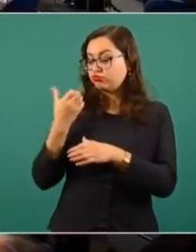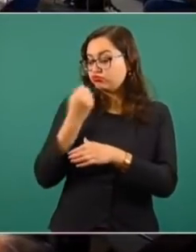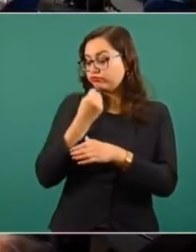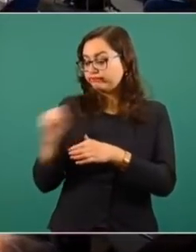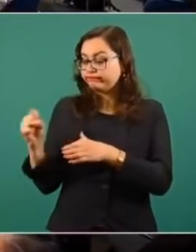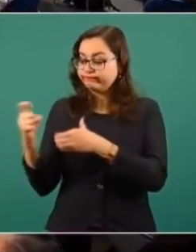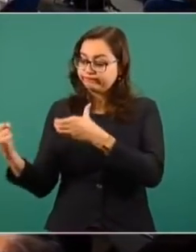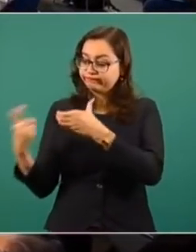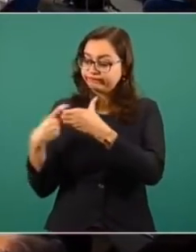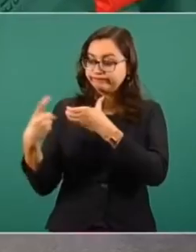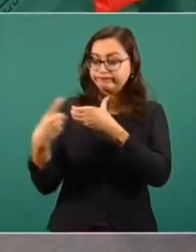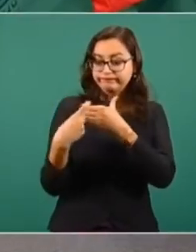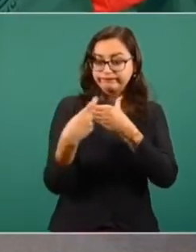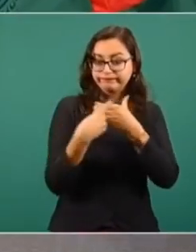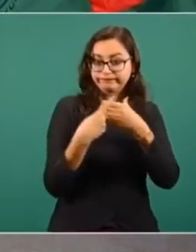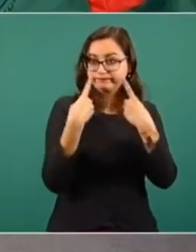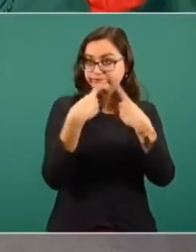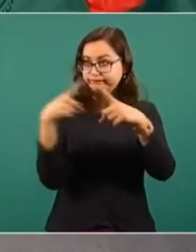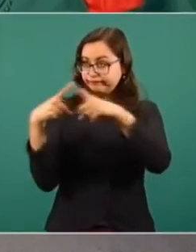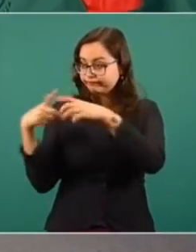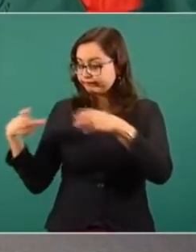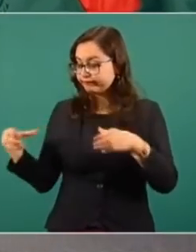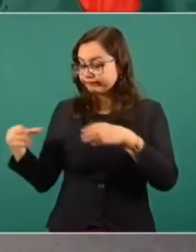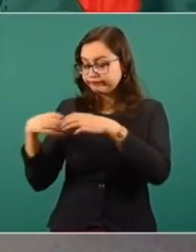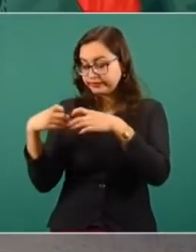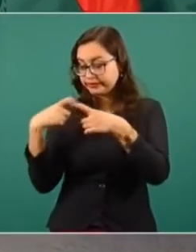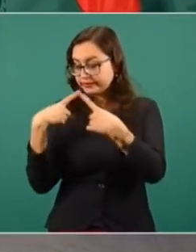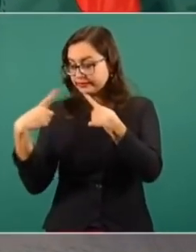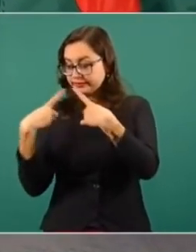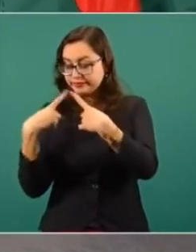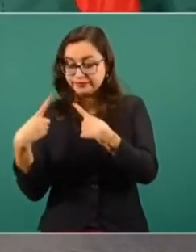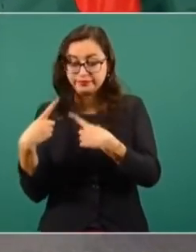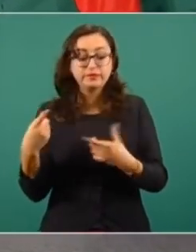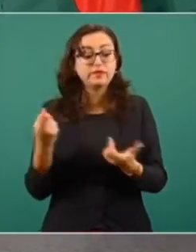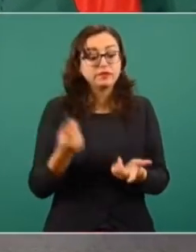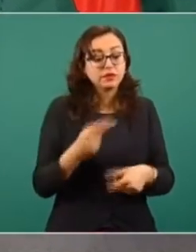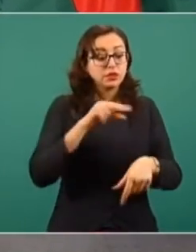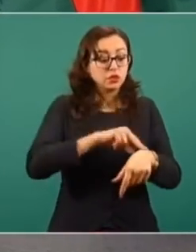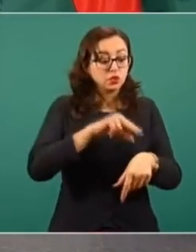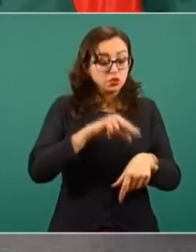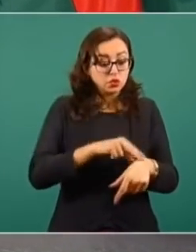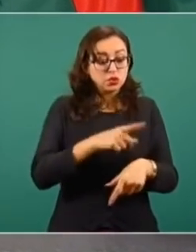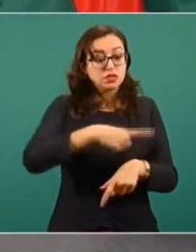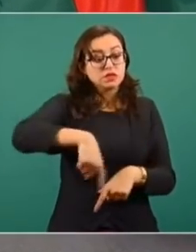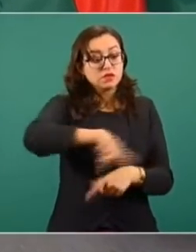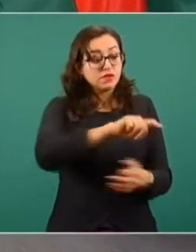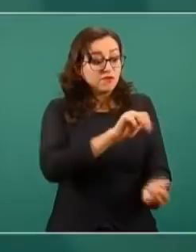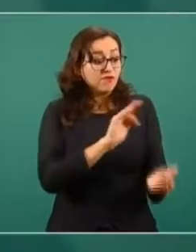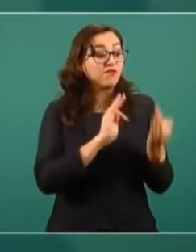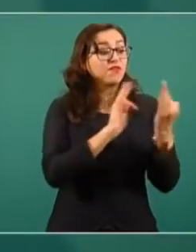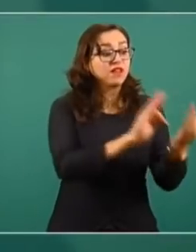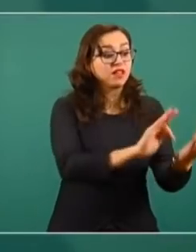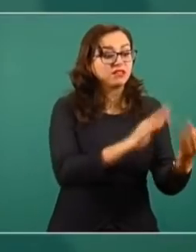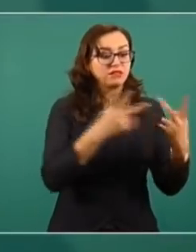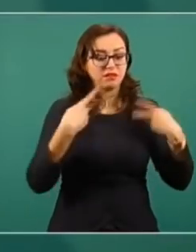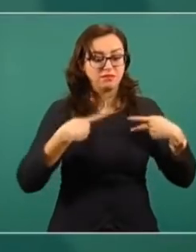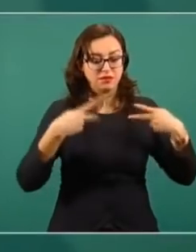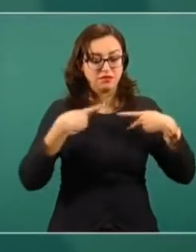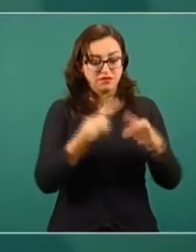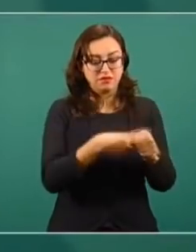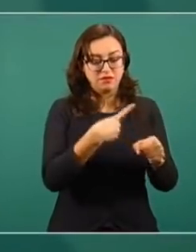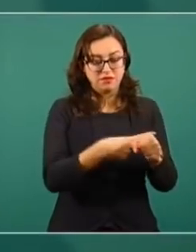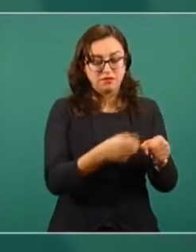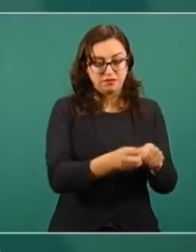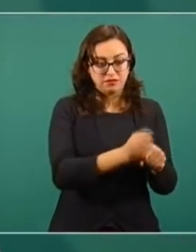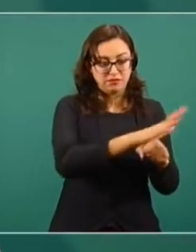especialistas de diferentes instituciones, que primero eran los médicos que atienden COVID y después son